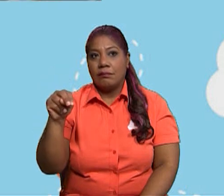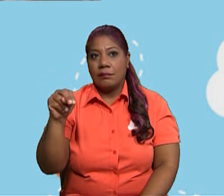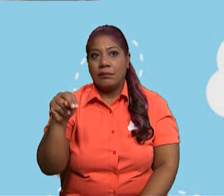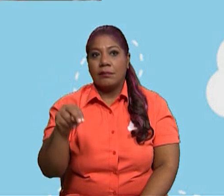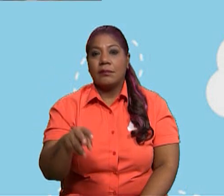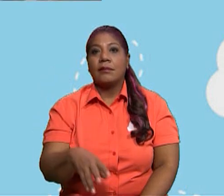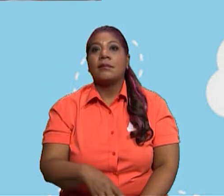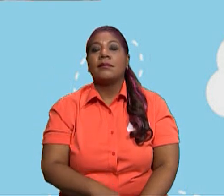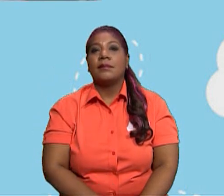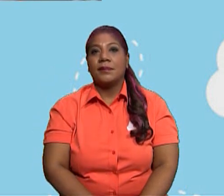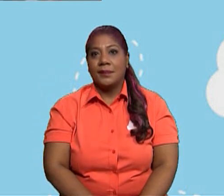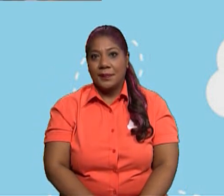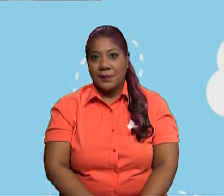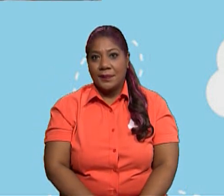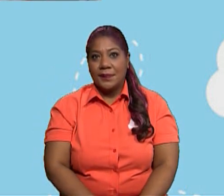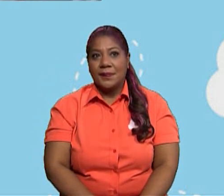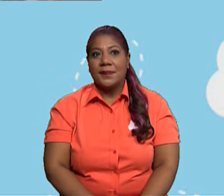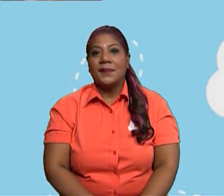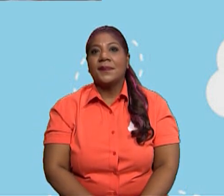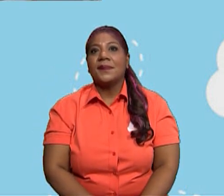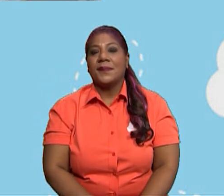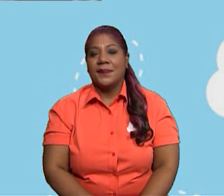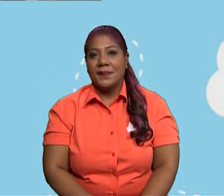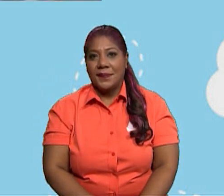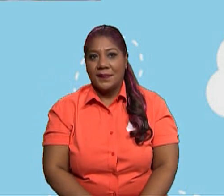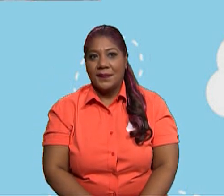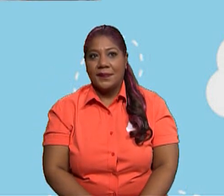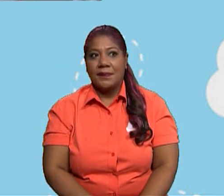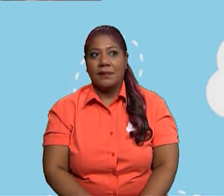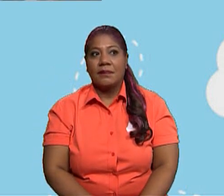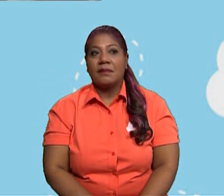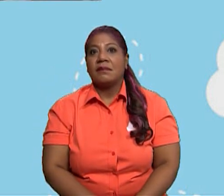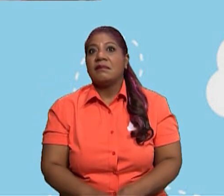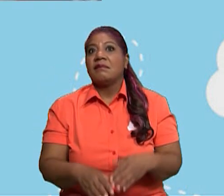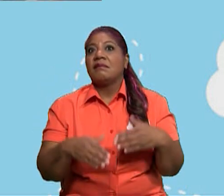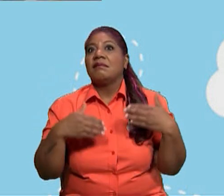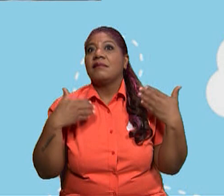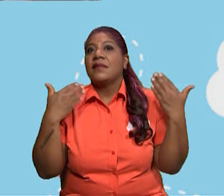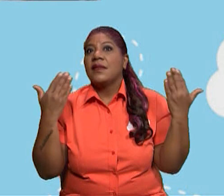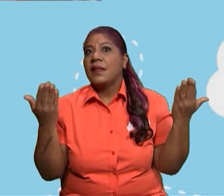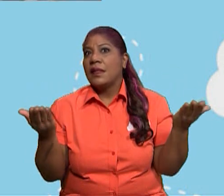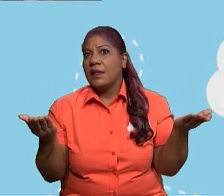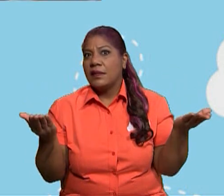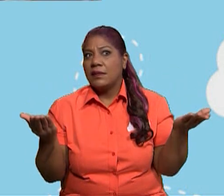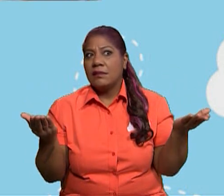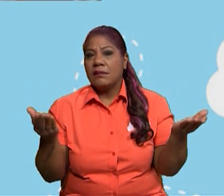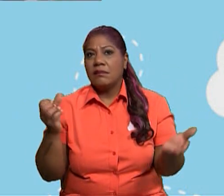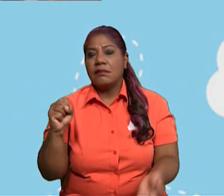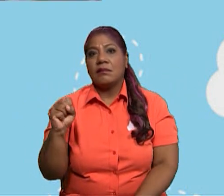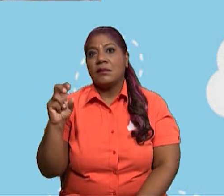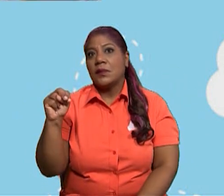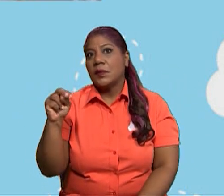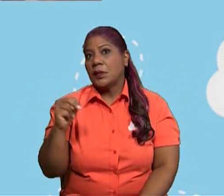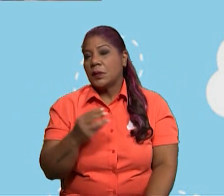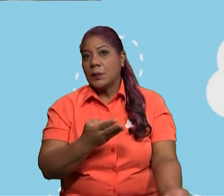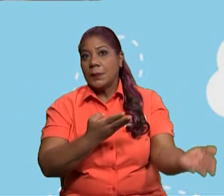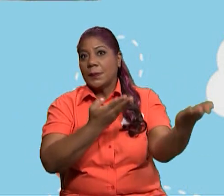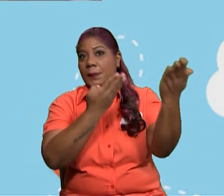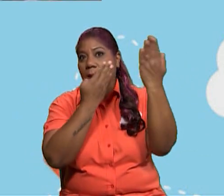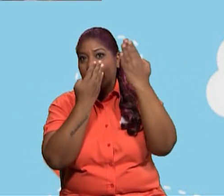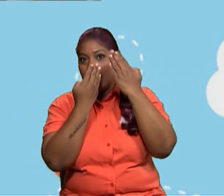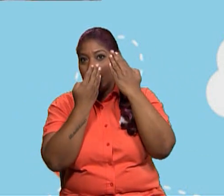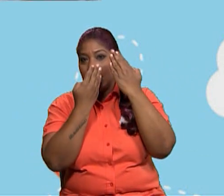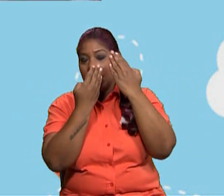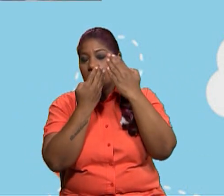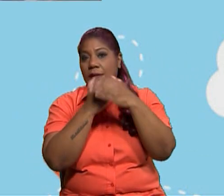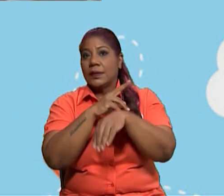información de los desastres naturales. ¿Qué son desastres naturales? Vemos en este organizador